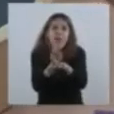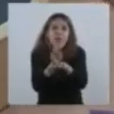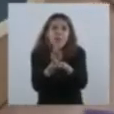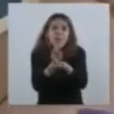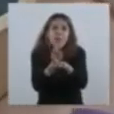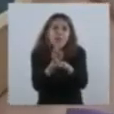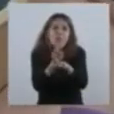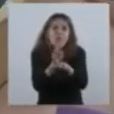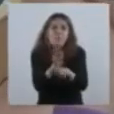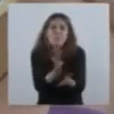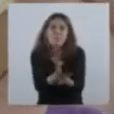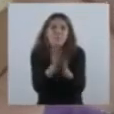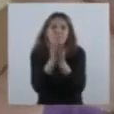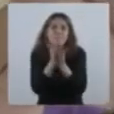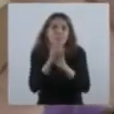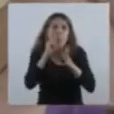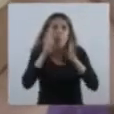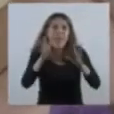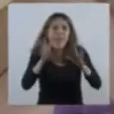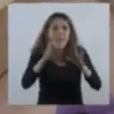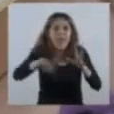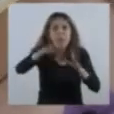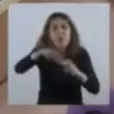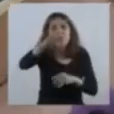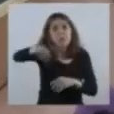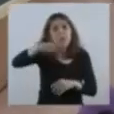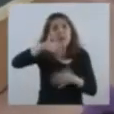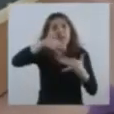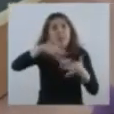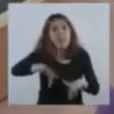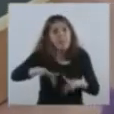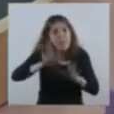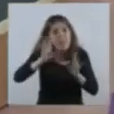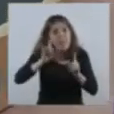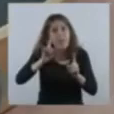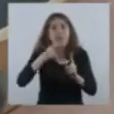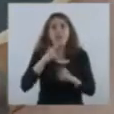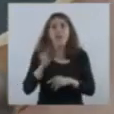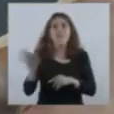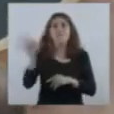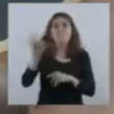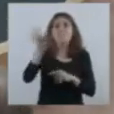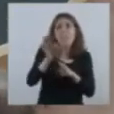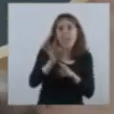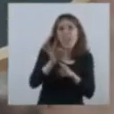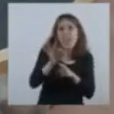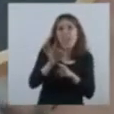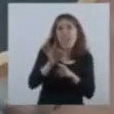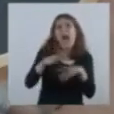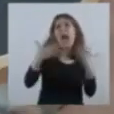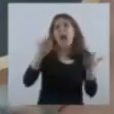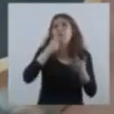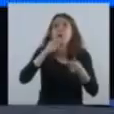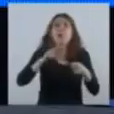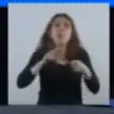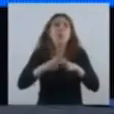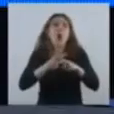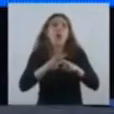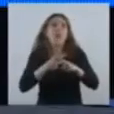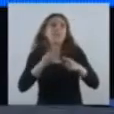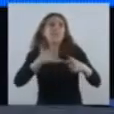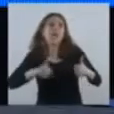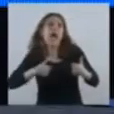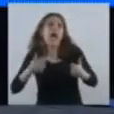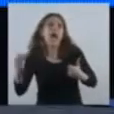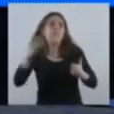Extremar los cuidados. Entender que el virus no diferencia ni ideologías políticas, ni clases